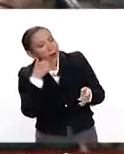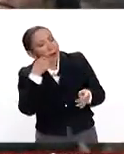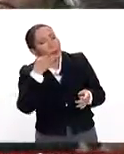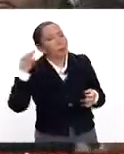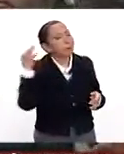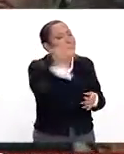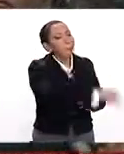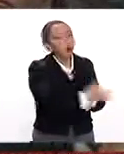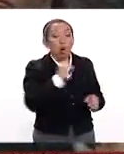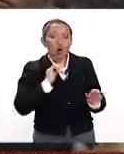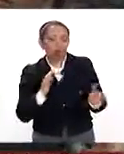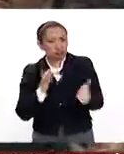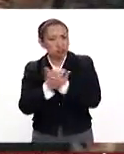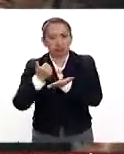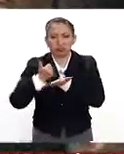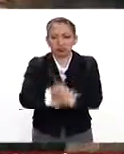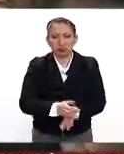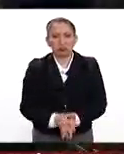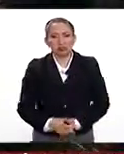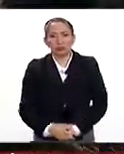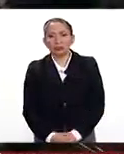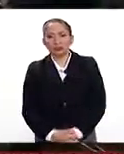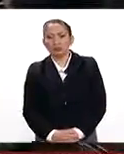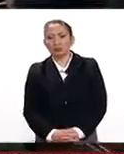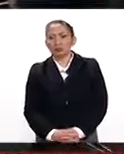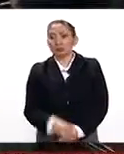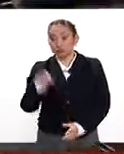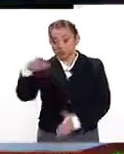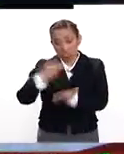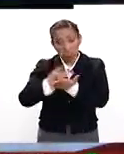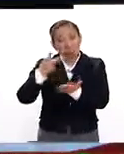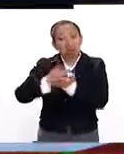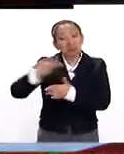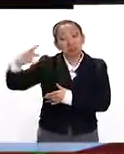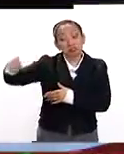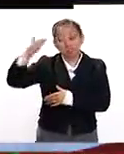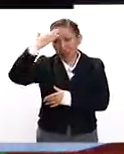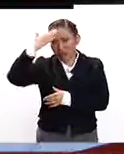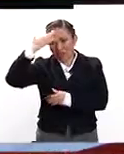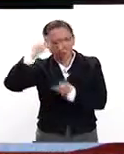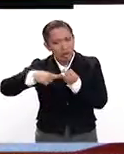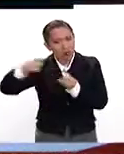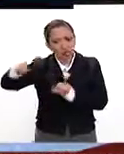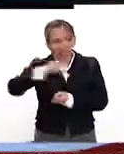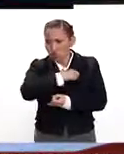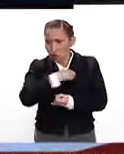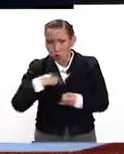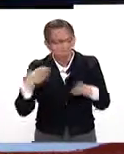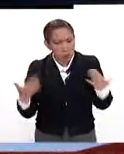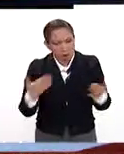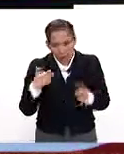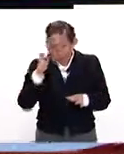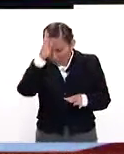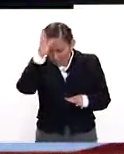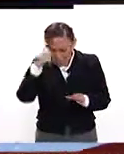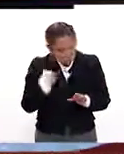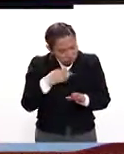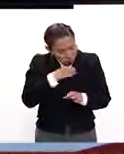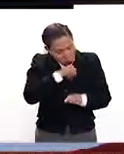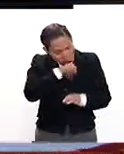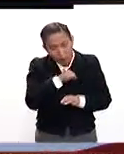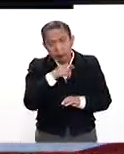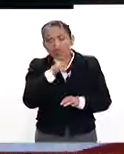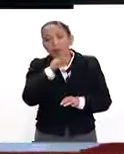o yo mismo paso al lugar. Sin duda alguna se premia, por supuesto, su liderazgo, su compromiso con el Heroico Cuerpo de Bomberos,